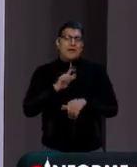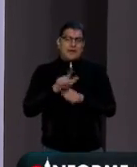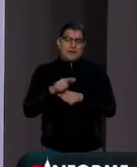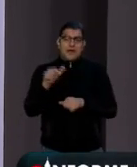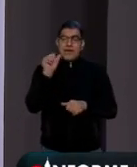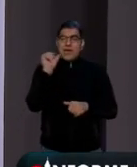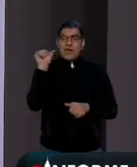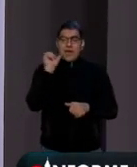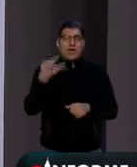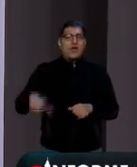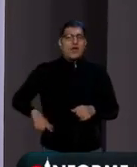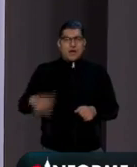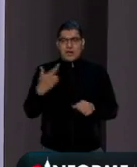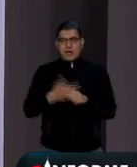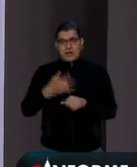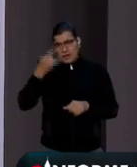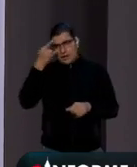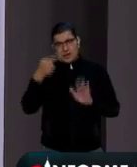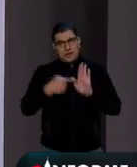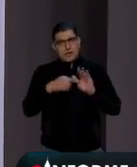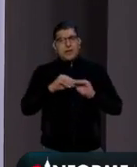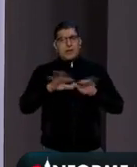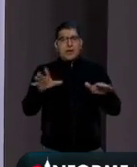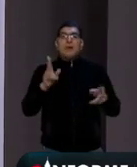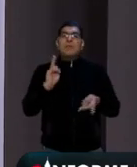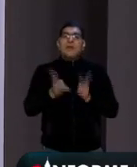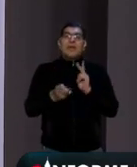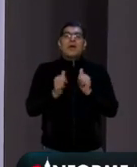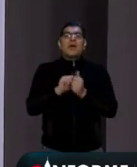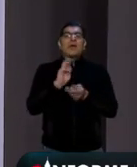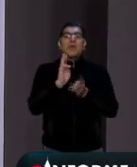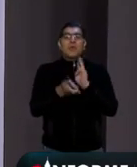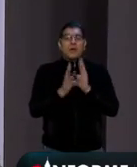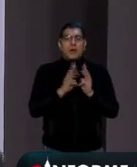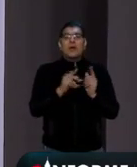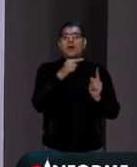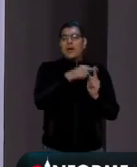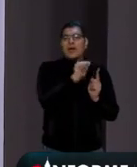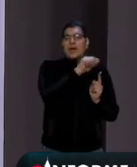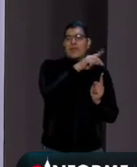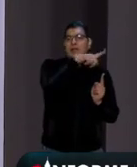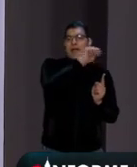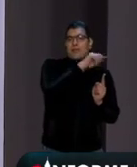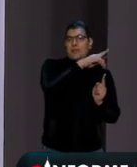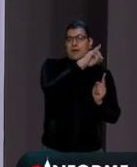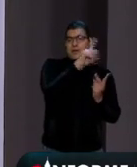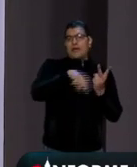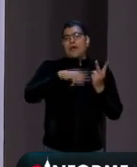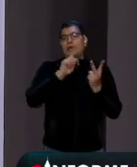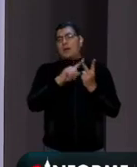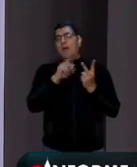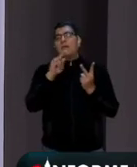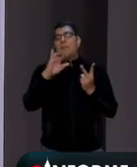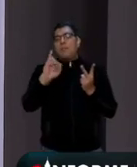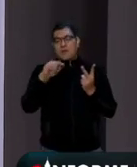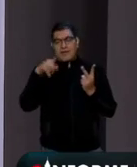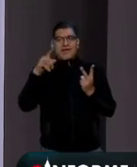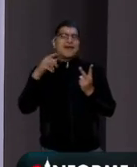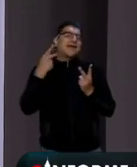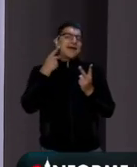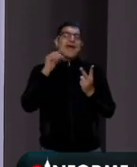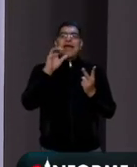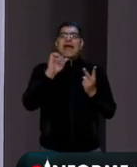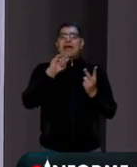ayer la gobernadora de Campeche exhibió una conversación de WhatsApp entre la conductora Adela Micha, el dirigente nacional del PRI, Alejandro